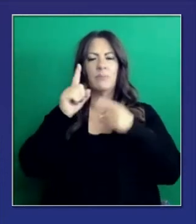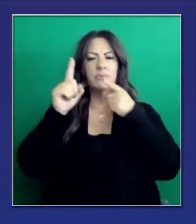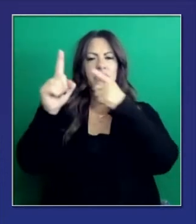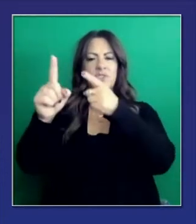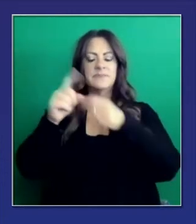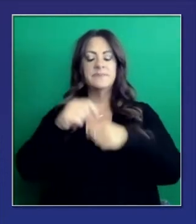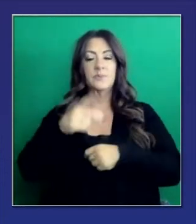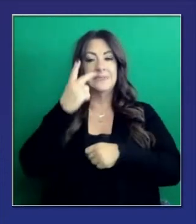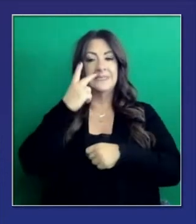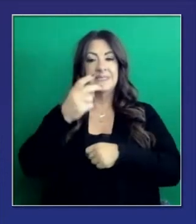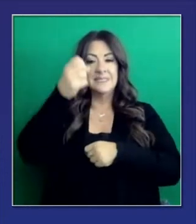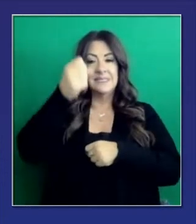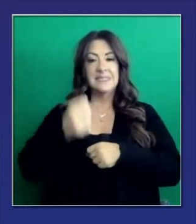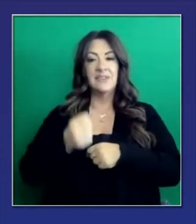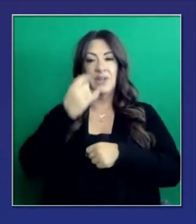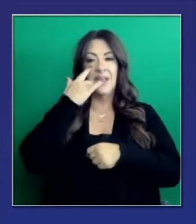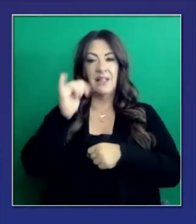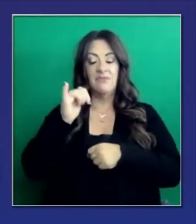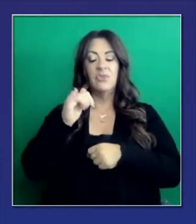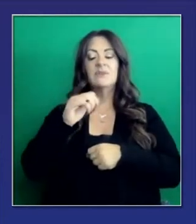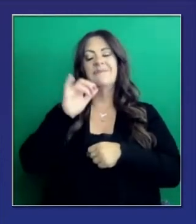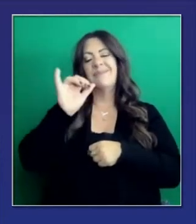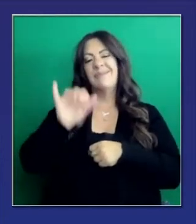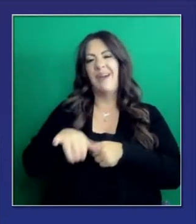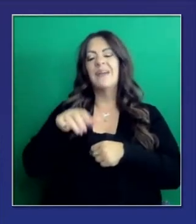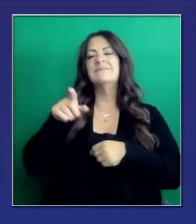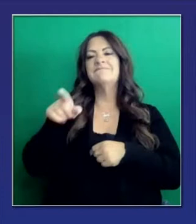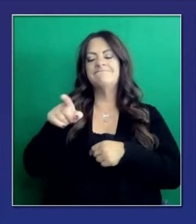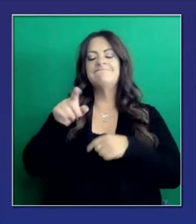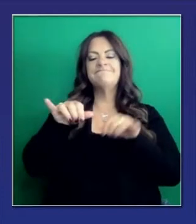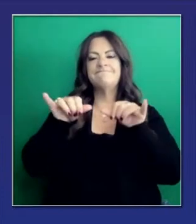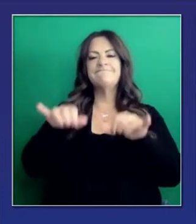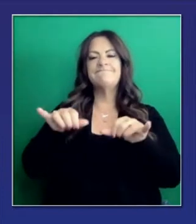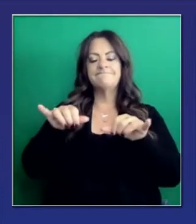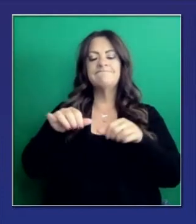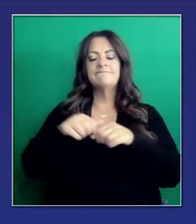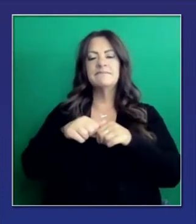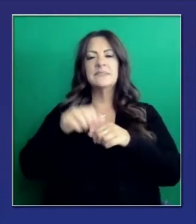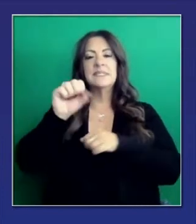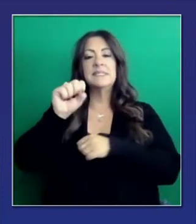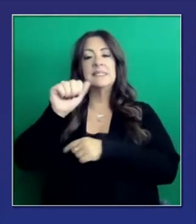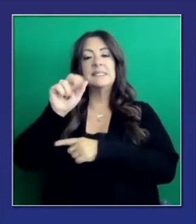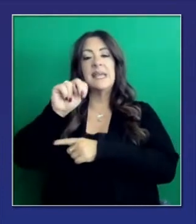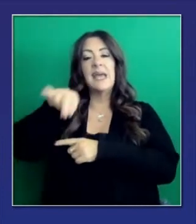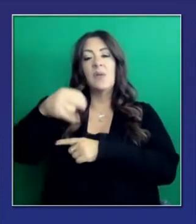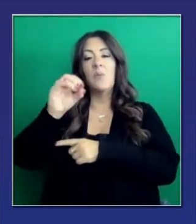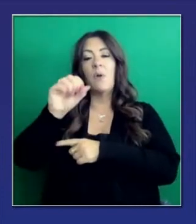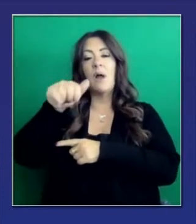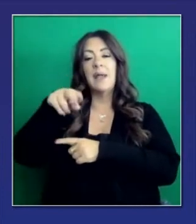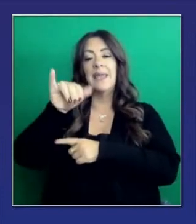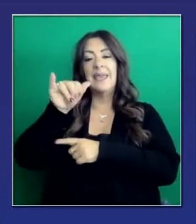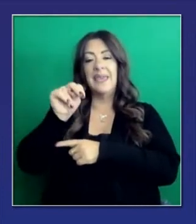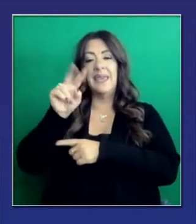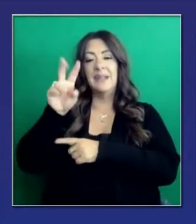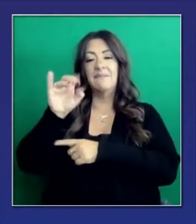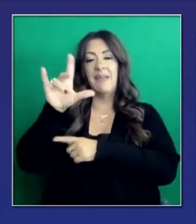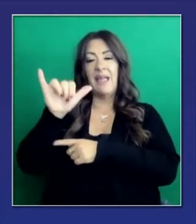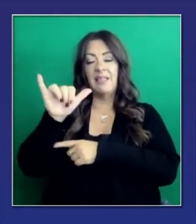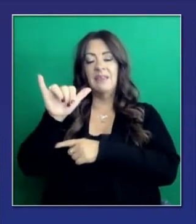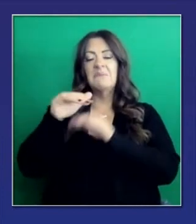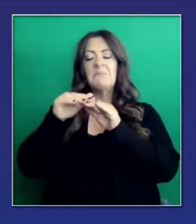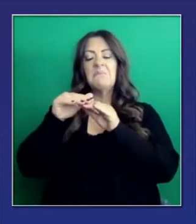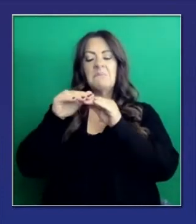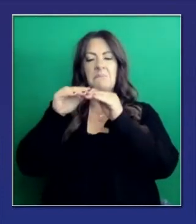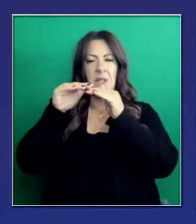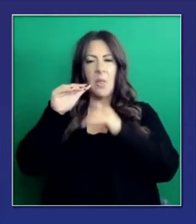sur de California va a exceder, incluso en el estado, en San Joaquín un poquito por debajo, el área de la bahía un poco por